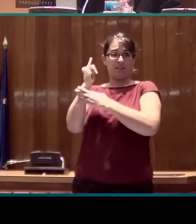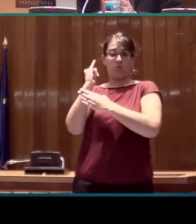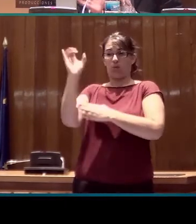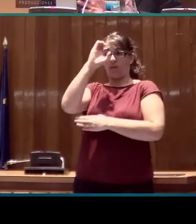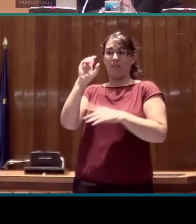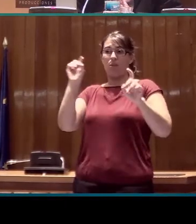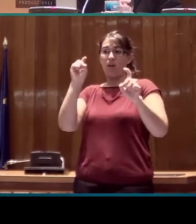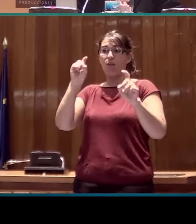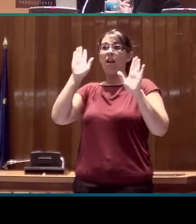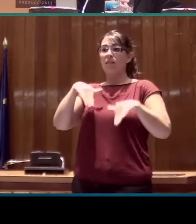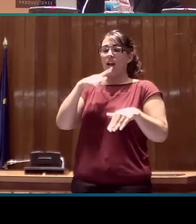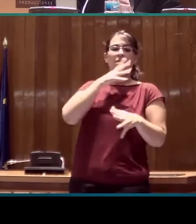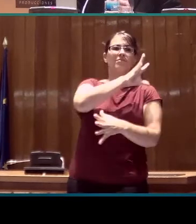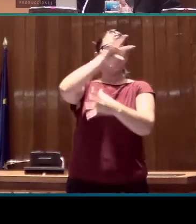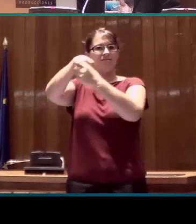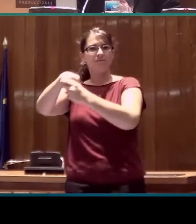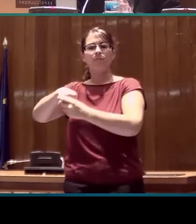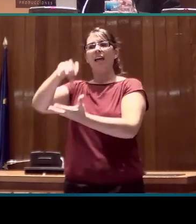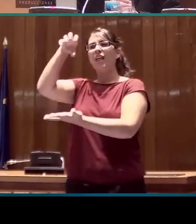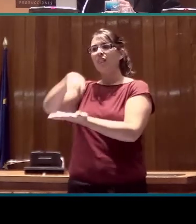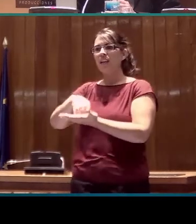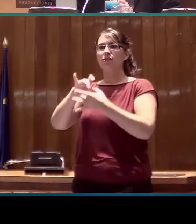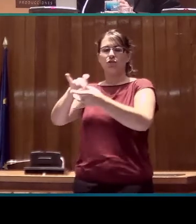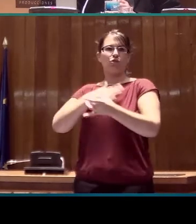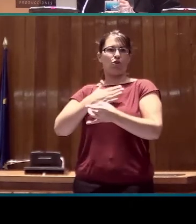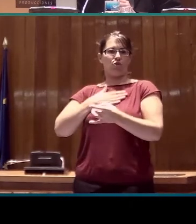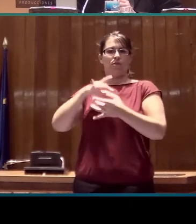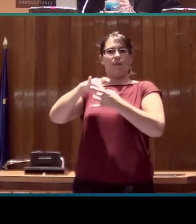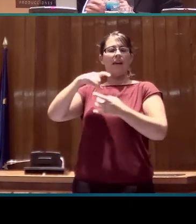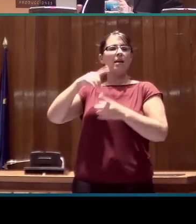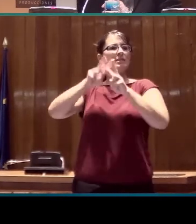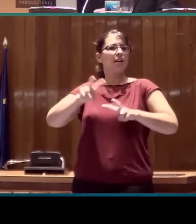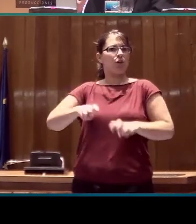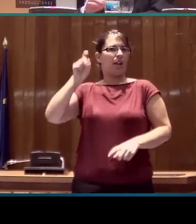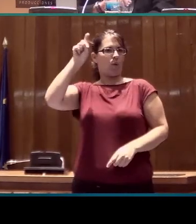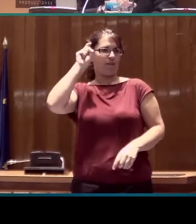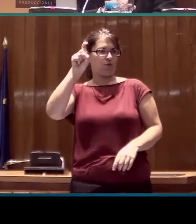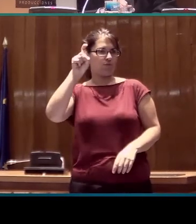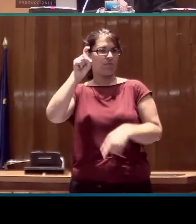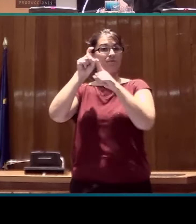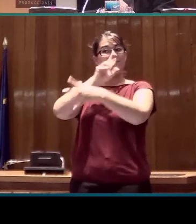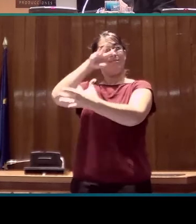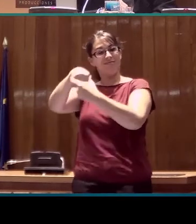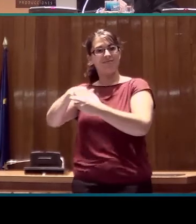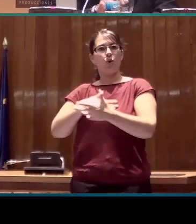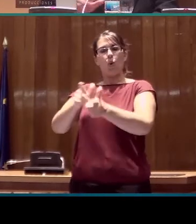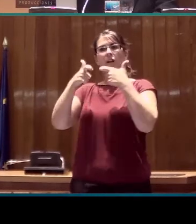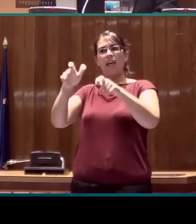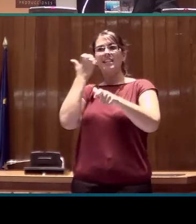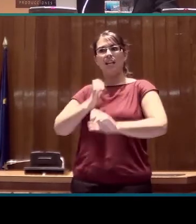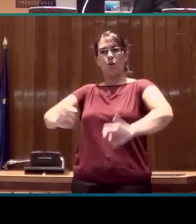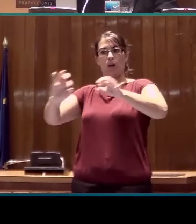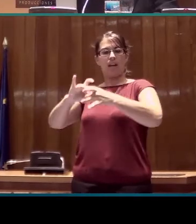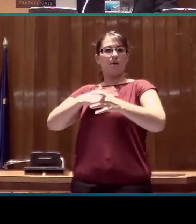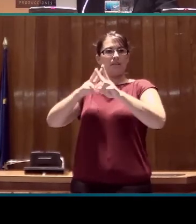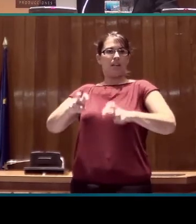pasamos a formar parte del Centro Transdisciplinar de Investigación en Educación. Y ahí se inserta la Unidad Singular de Investigación en Lenguas de